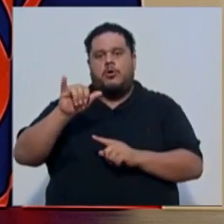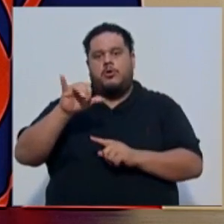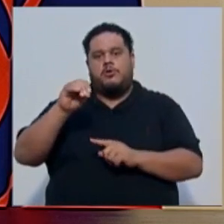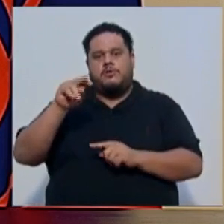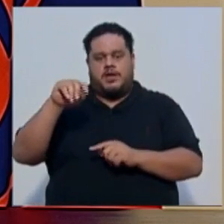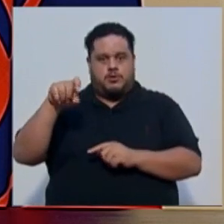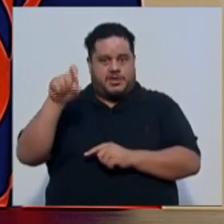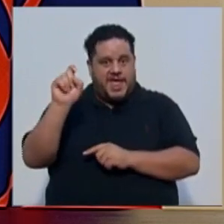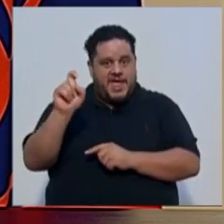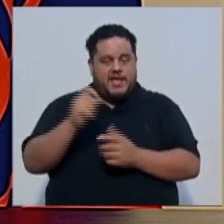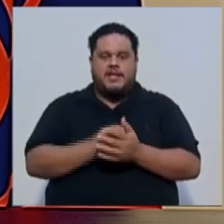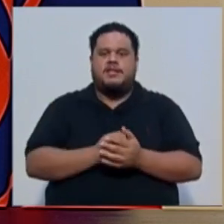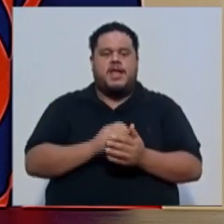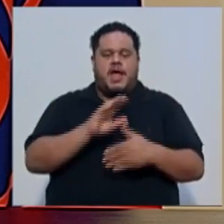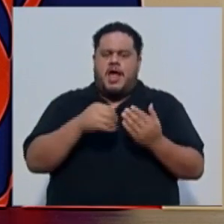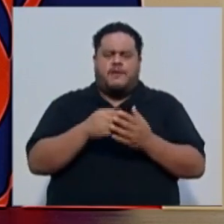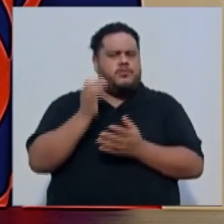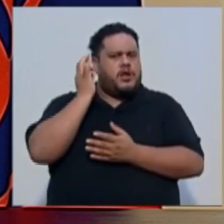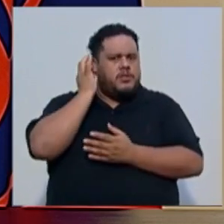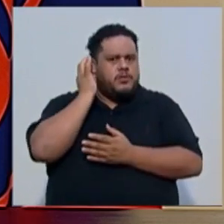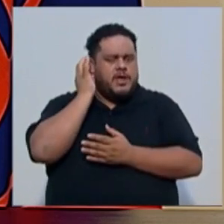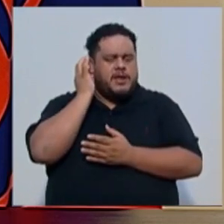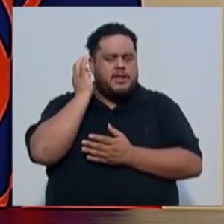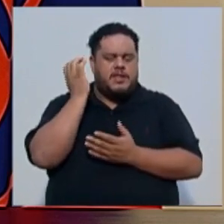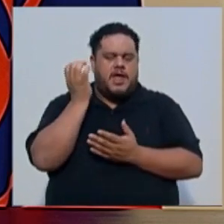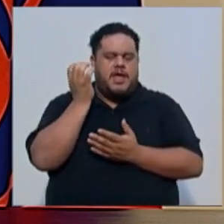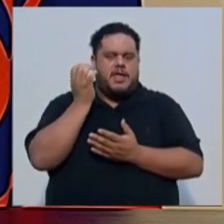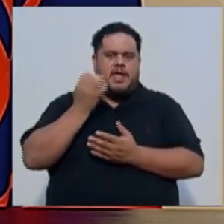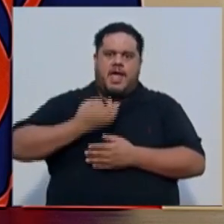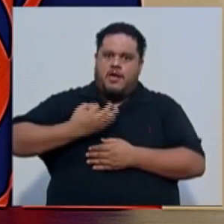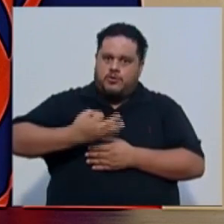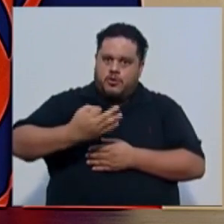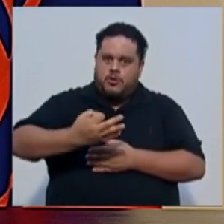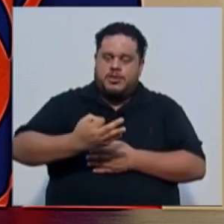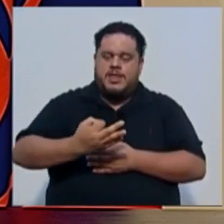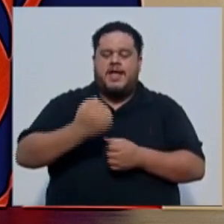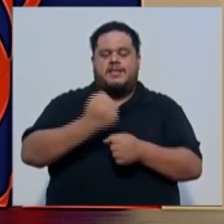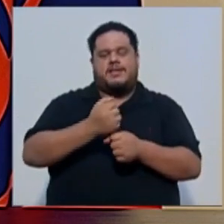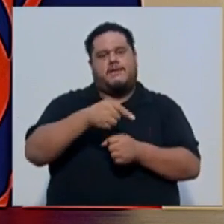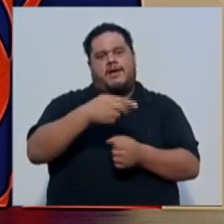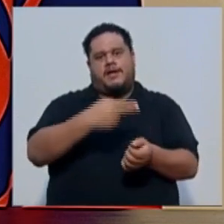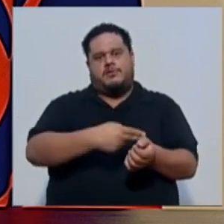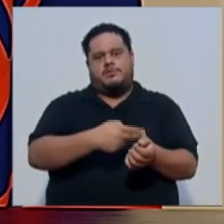absolutamente todas aquellas mujeres que están día a día en este sitio.